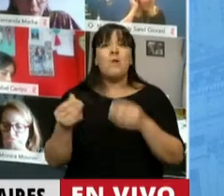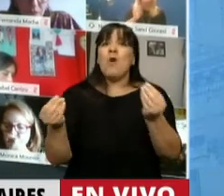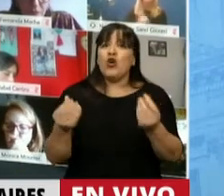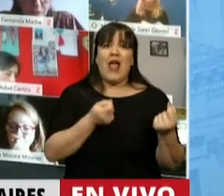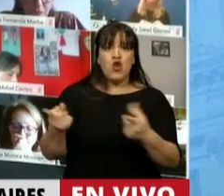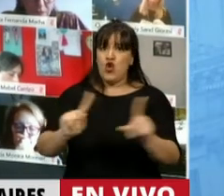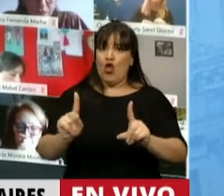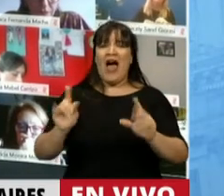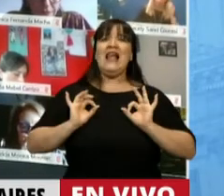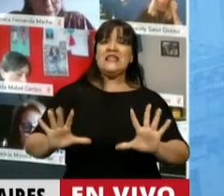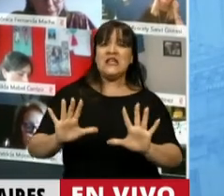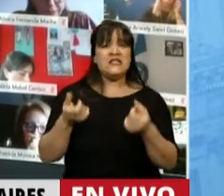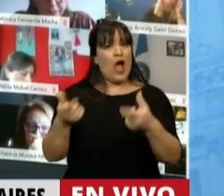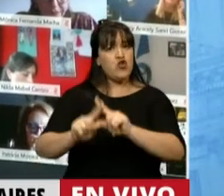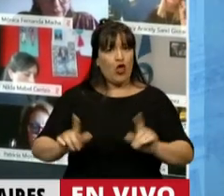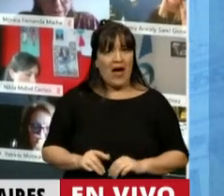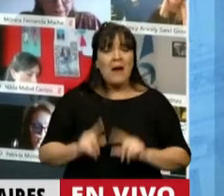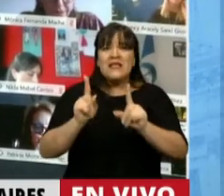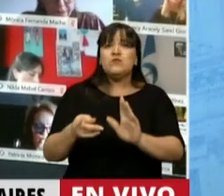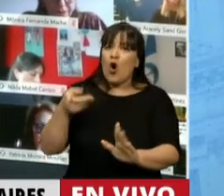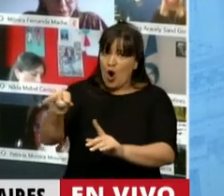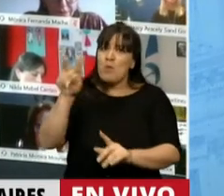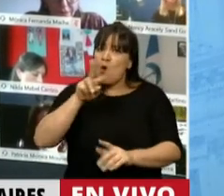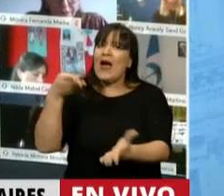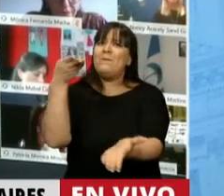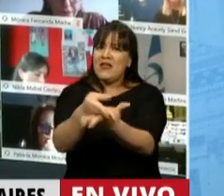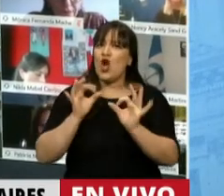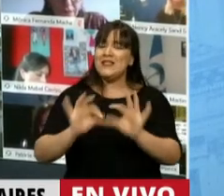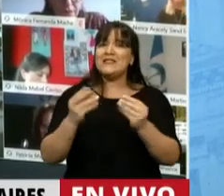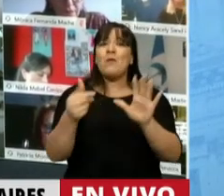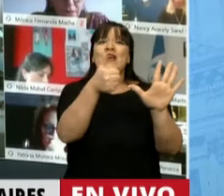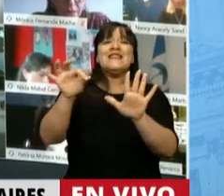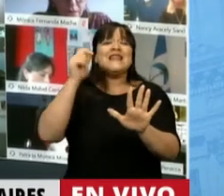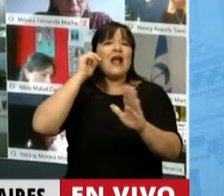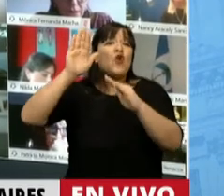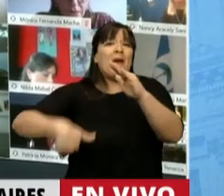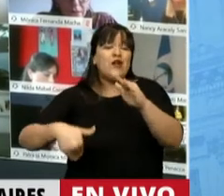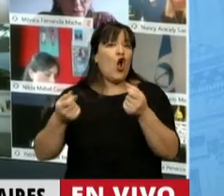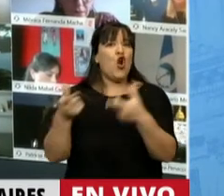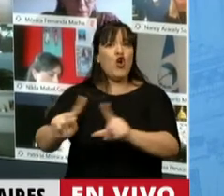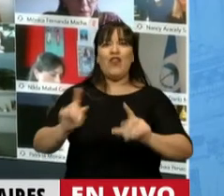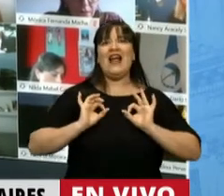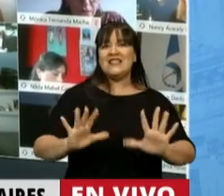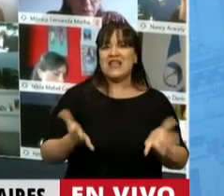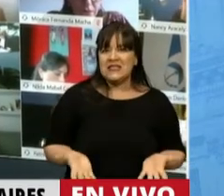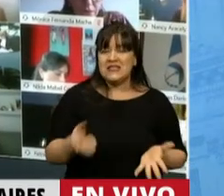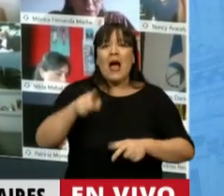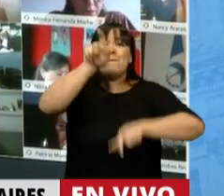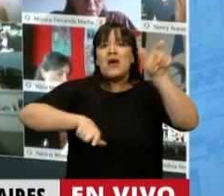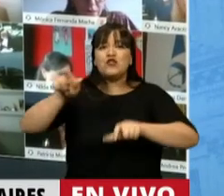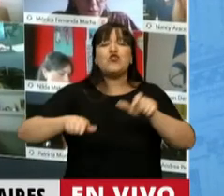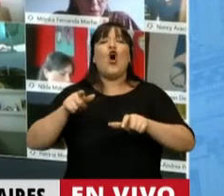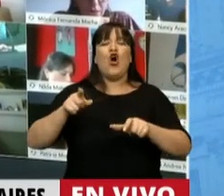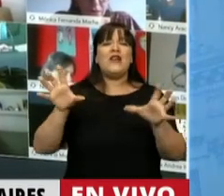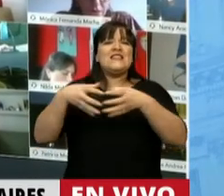le dieron la licencia que solicitó, porque como es menor de 60 años, no le están dando licencia al personal de